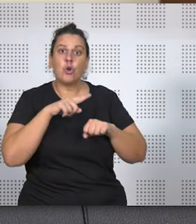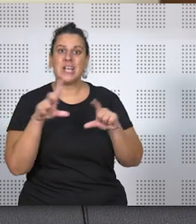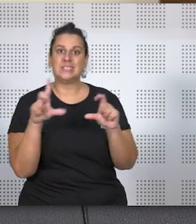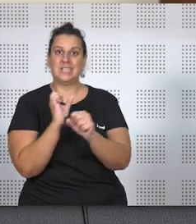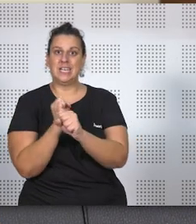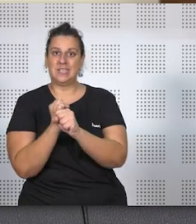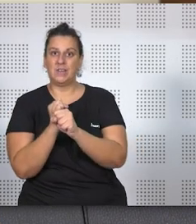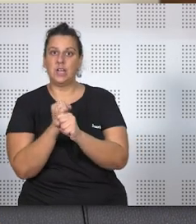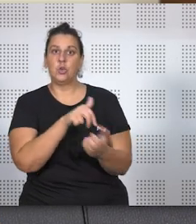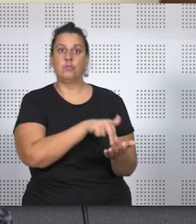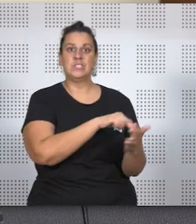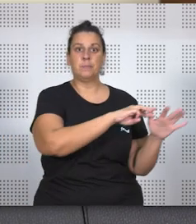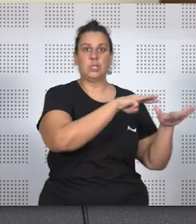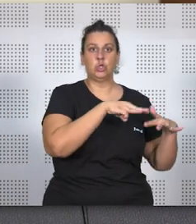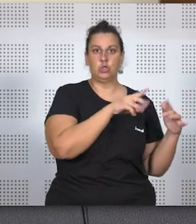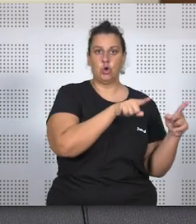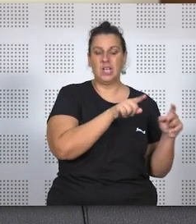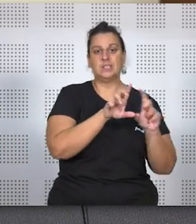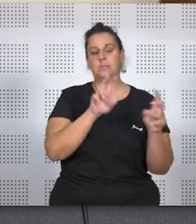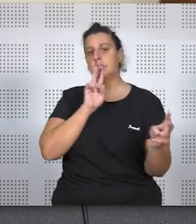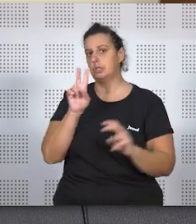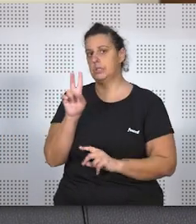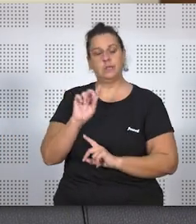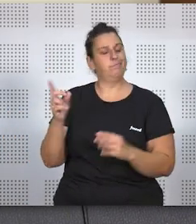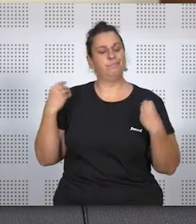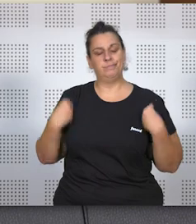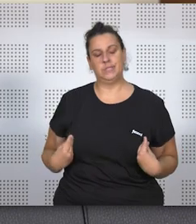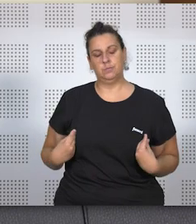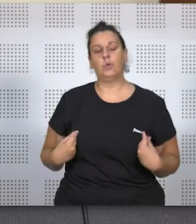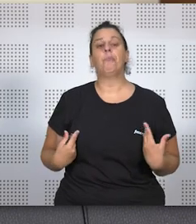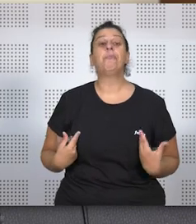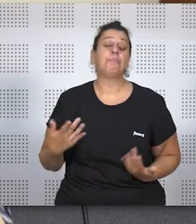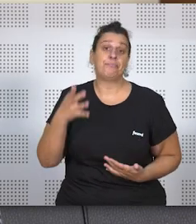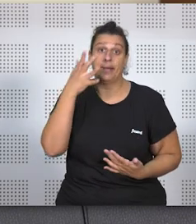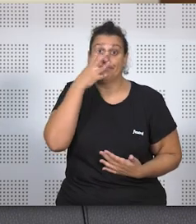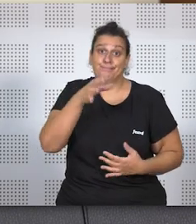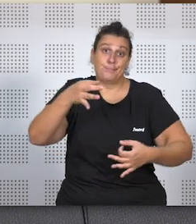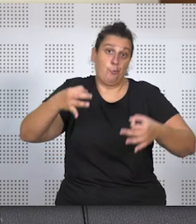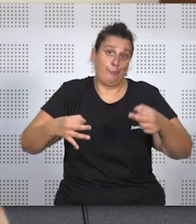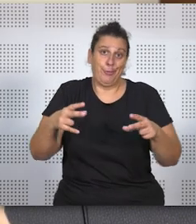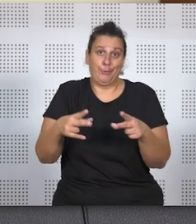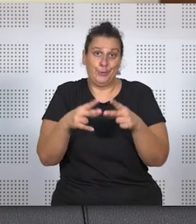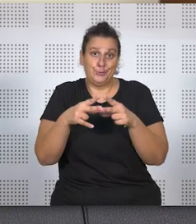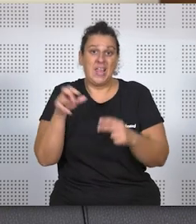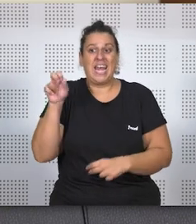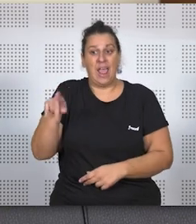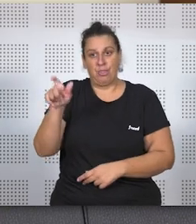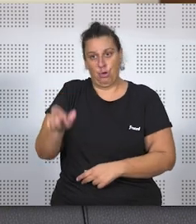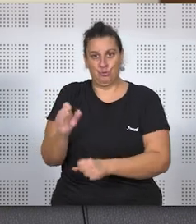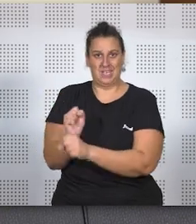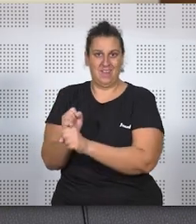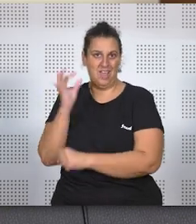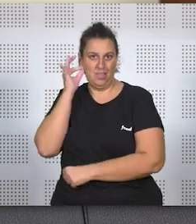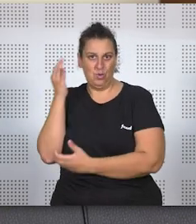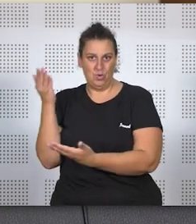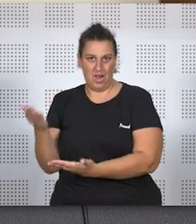físicamente 8. Y la empresa le contestó lo mismo. Esta cuestión llegó al juzgado de lo social y le dio la razón a la trabajadora